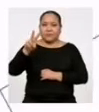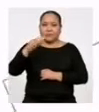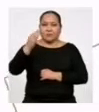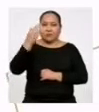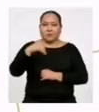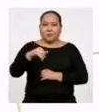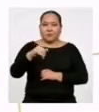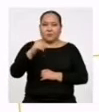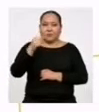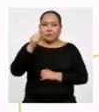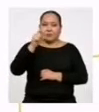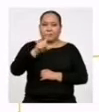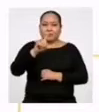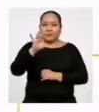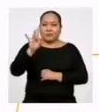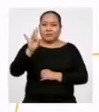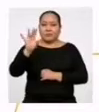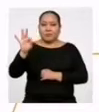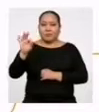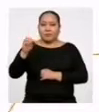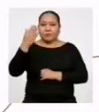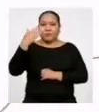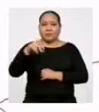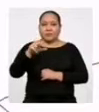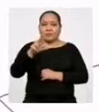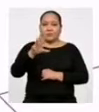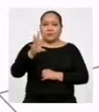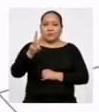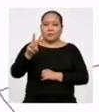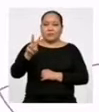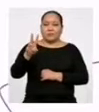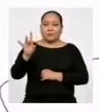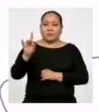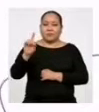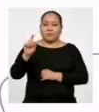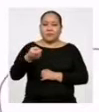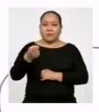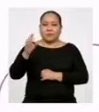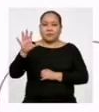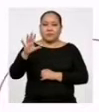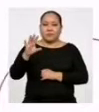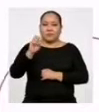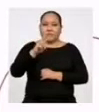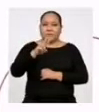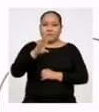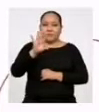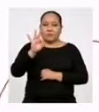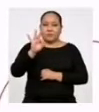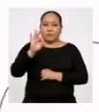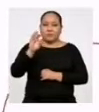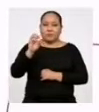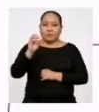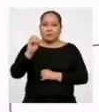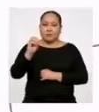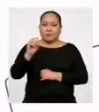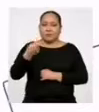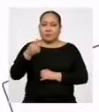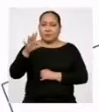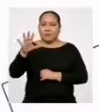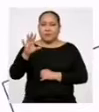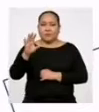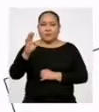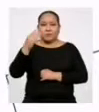189, 328,5, 290,5